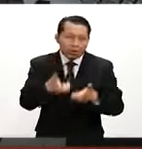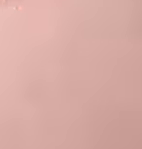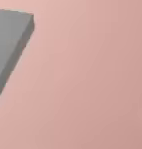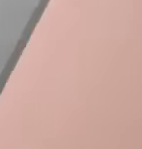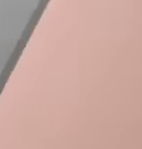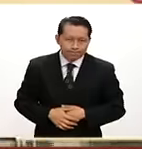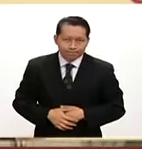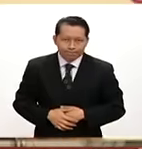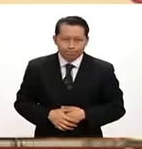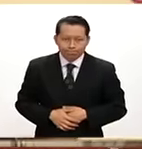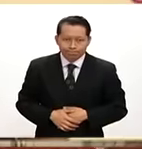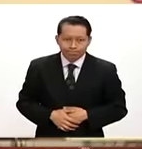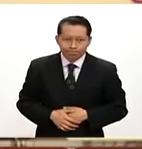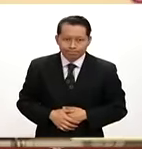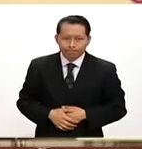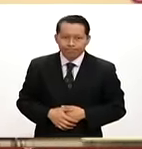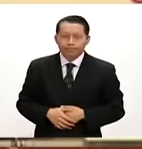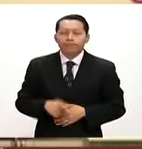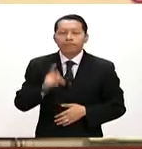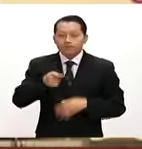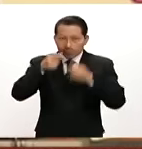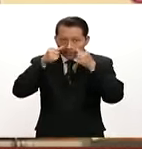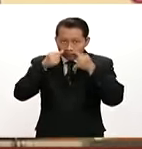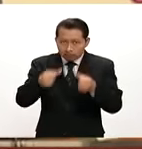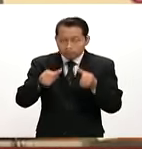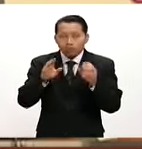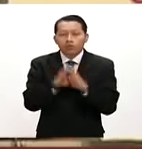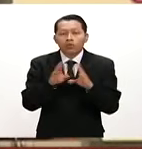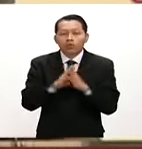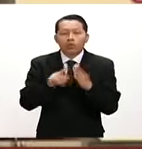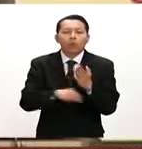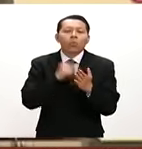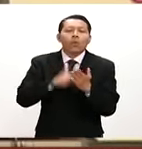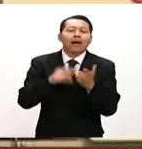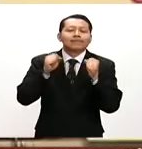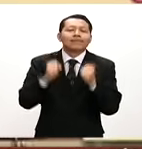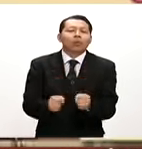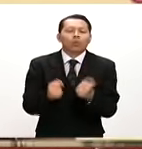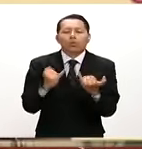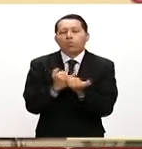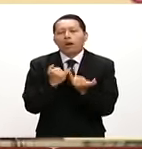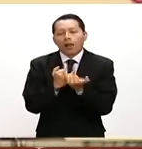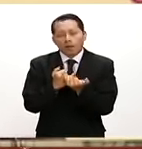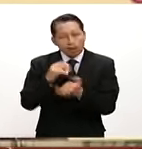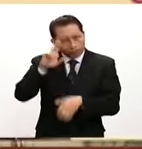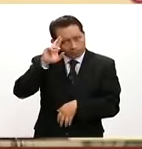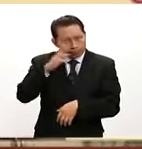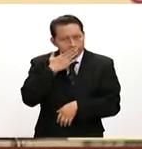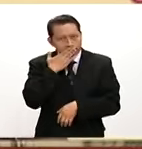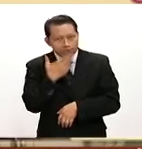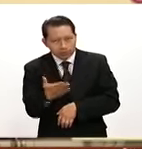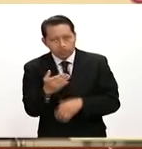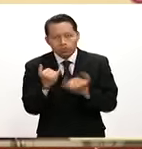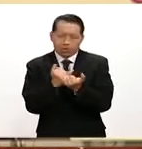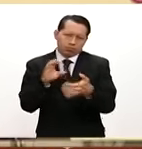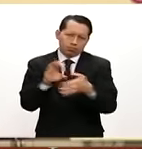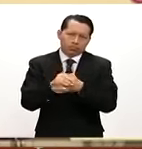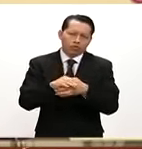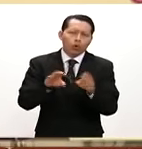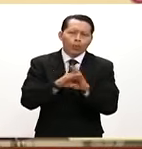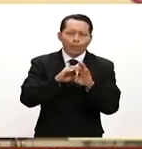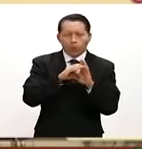Se brindará un lugar seguro, digno, apegado desde luego a la